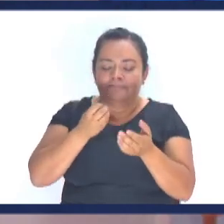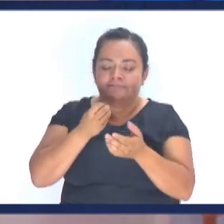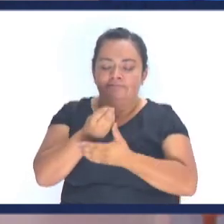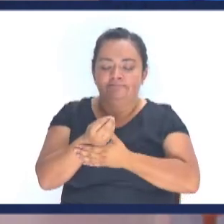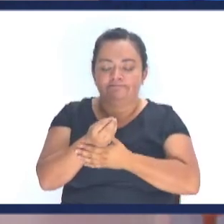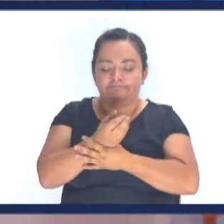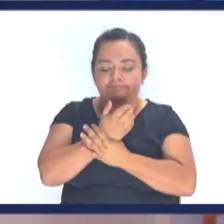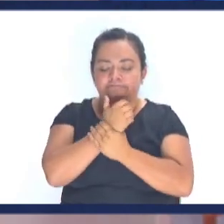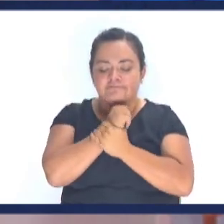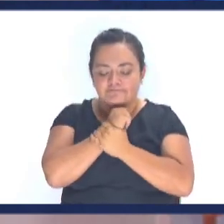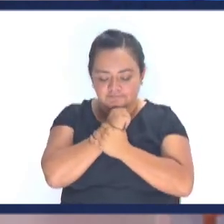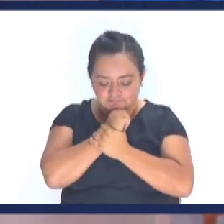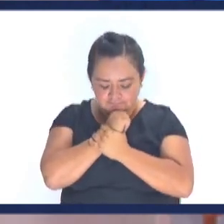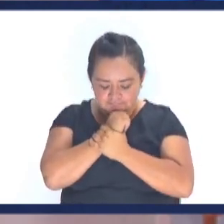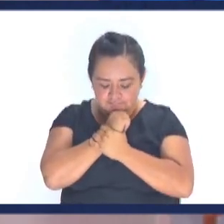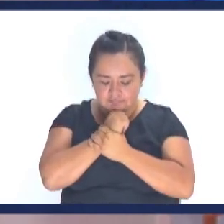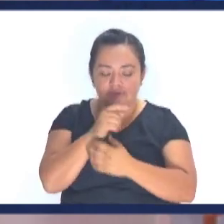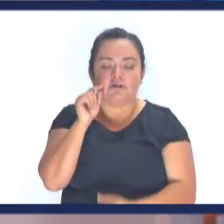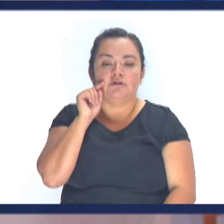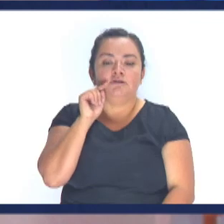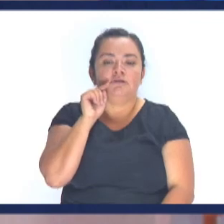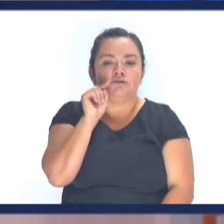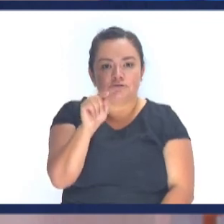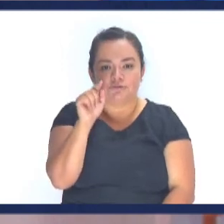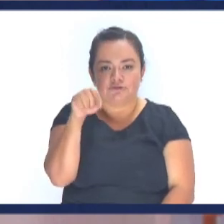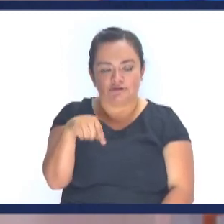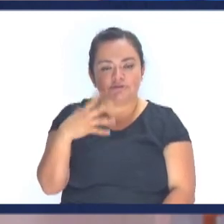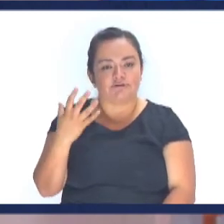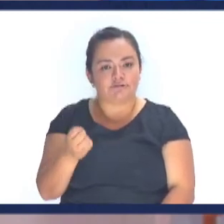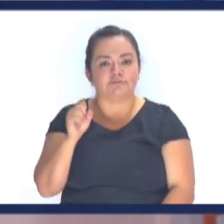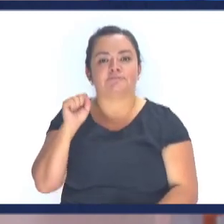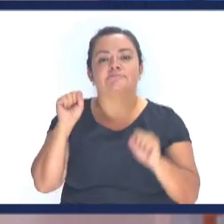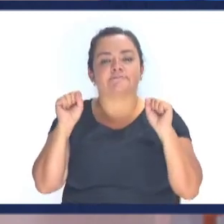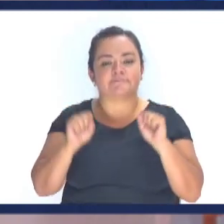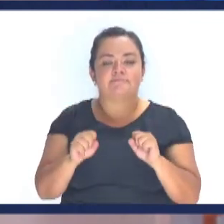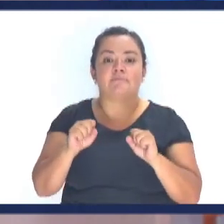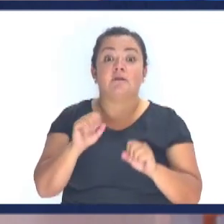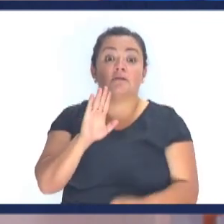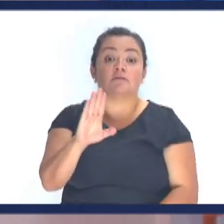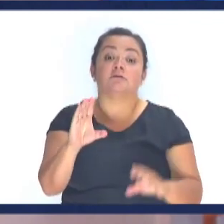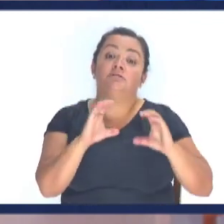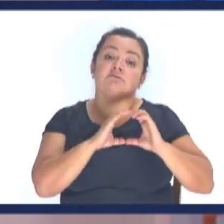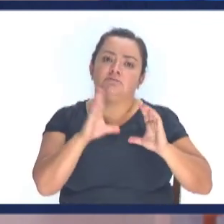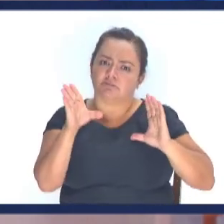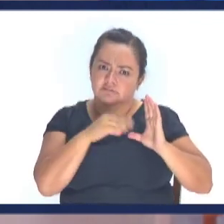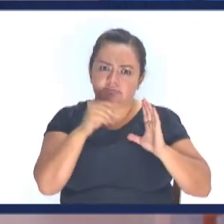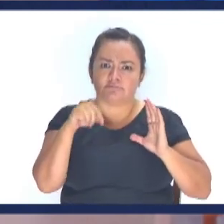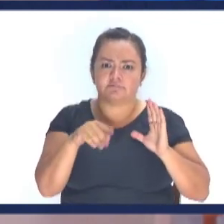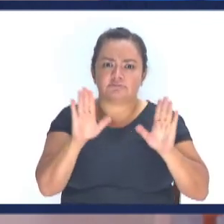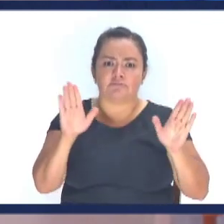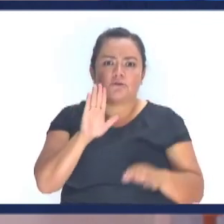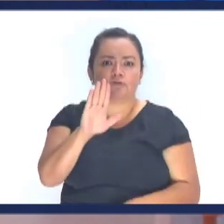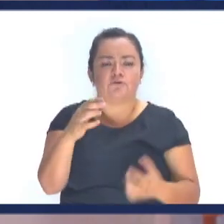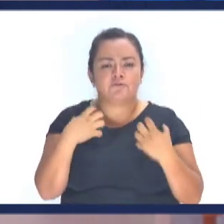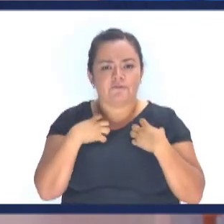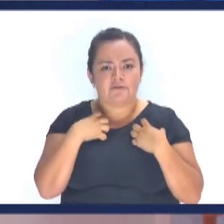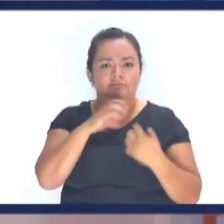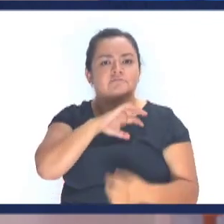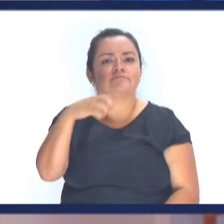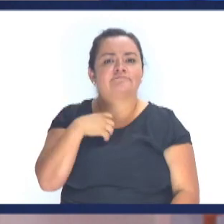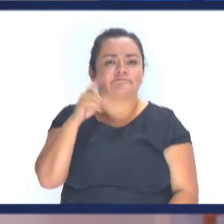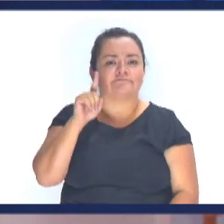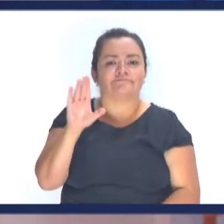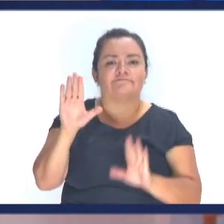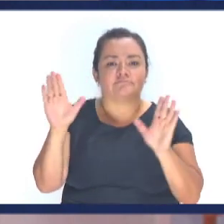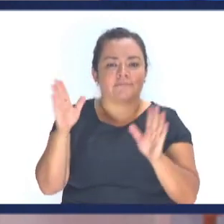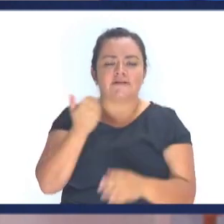Amigos y hermanos Hoy puedes invitar A Jesús A tu corazón Hoy puedes invitar A que sea Rey Y Señor De tu